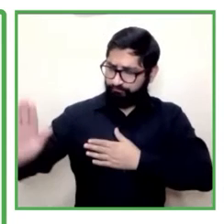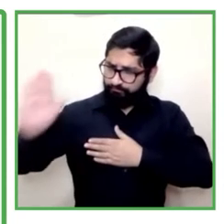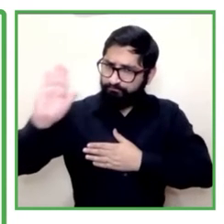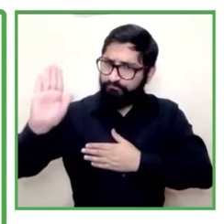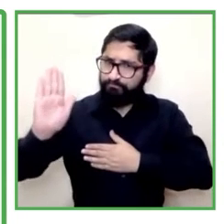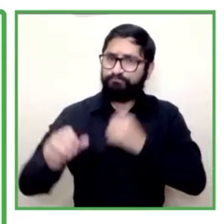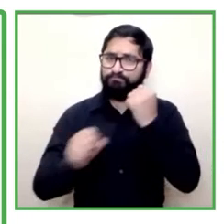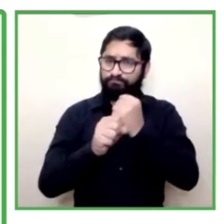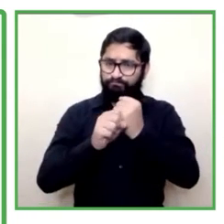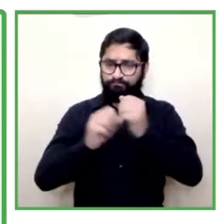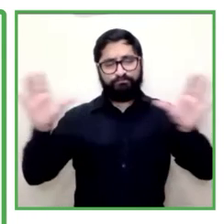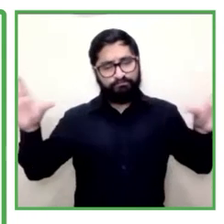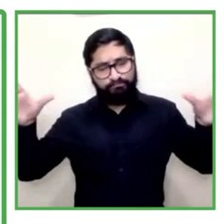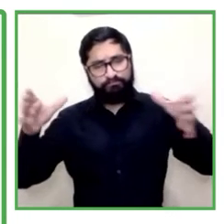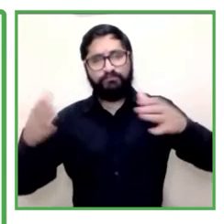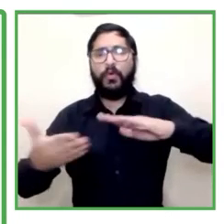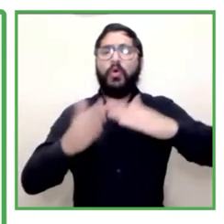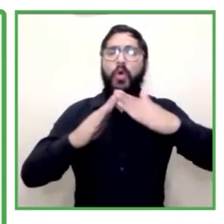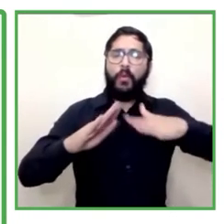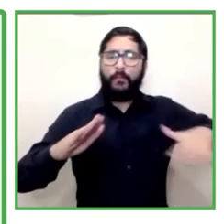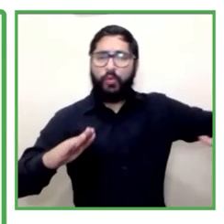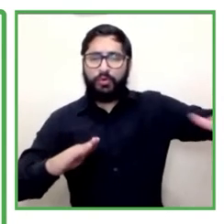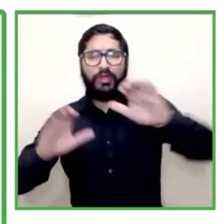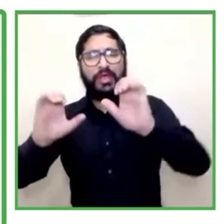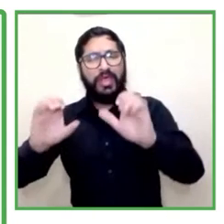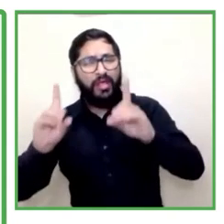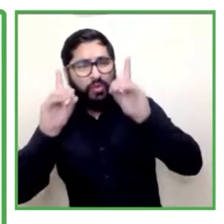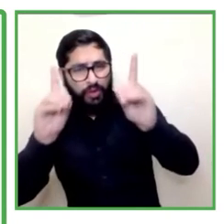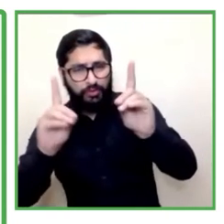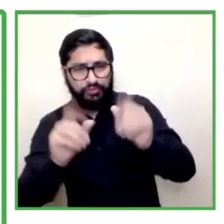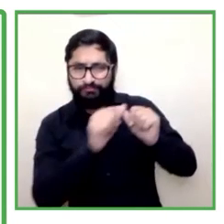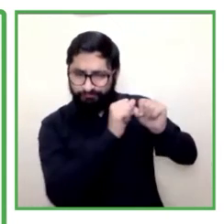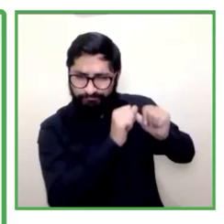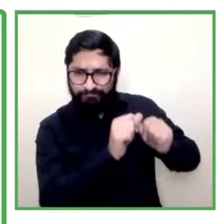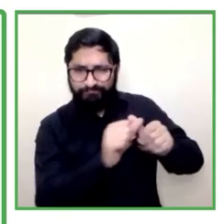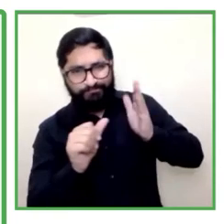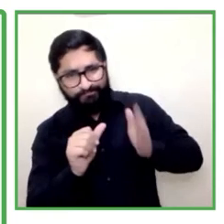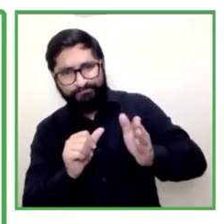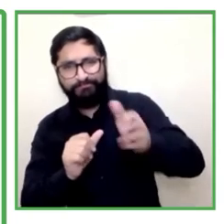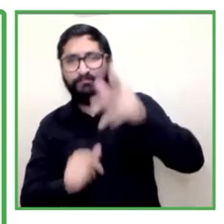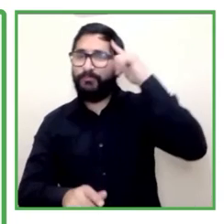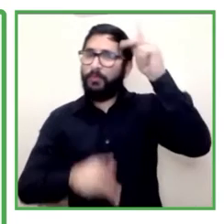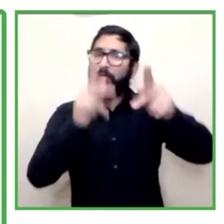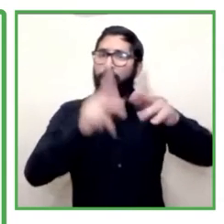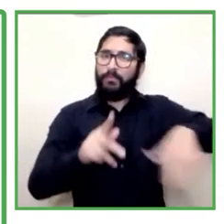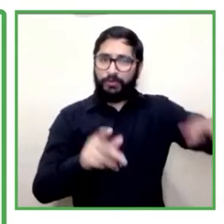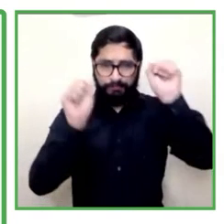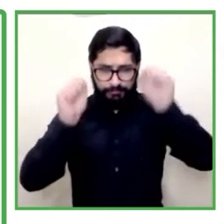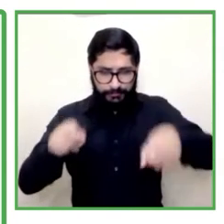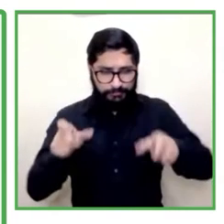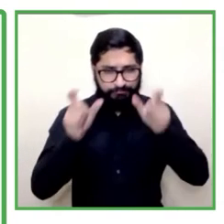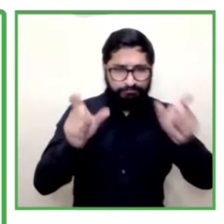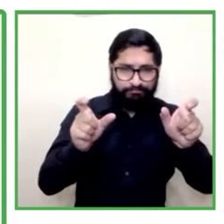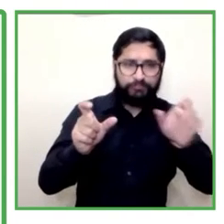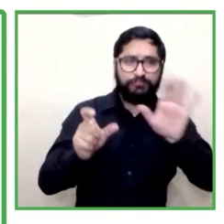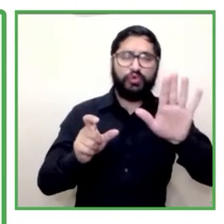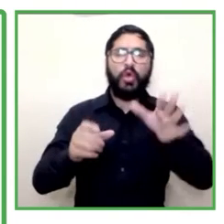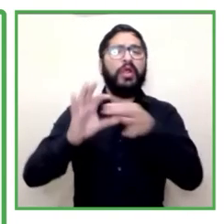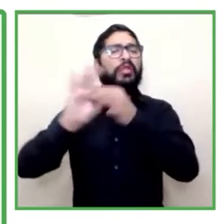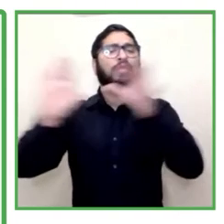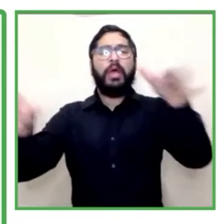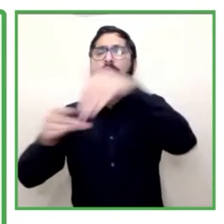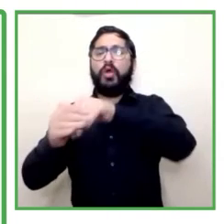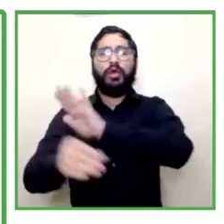constante y capacitación entre los miembros, que haya un control democrático de este espacio y los valores cooperativos están asociados a esto, a la